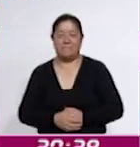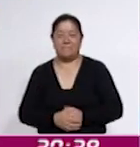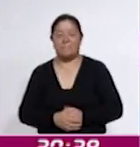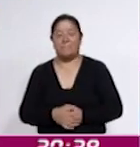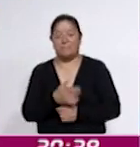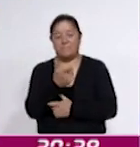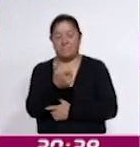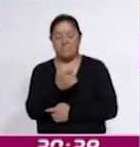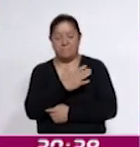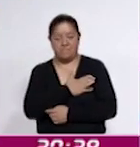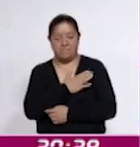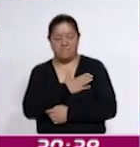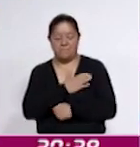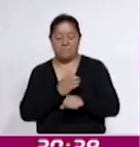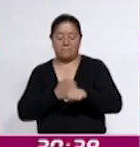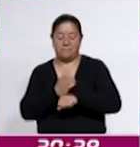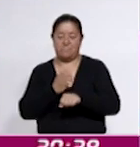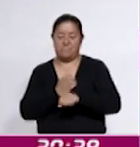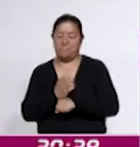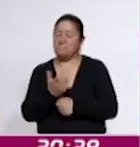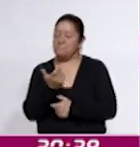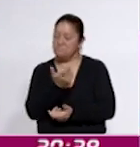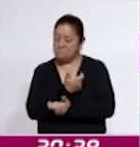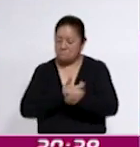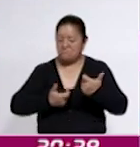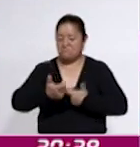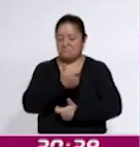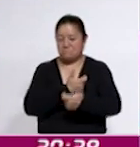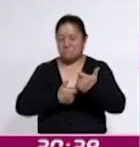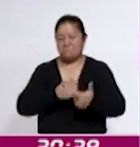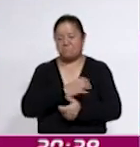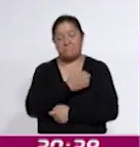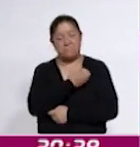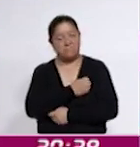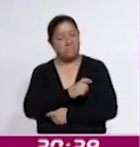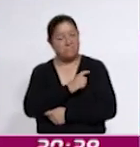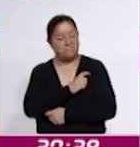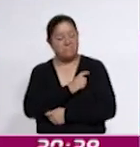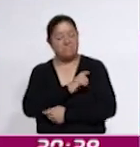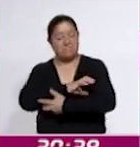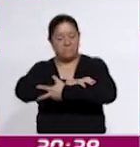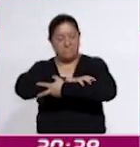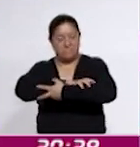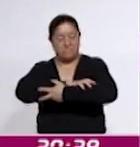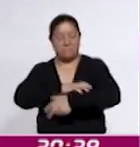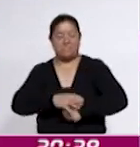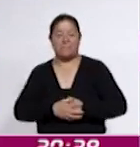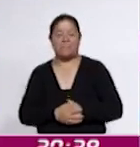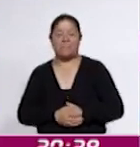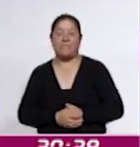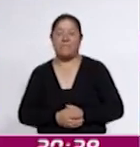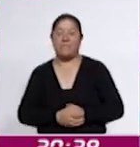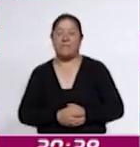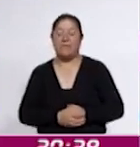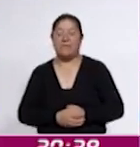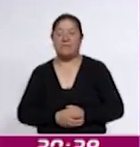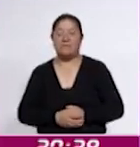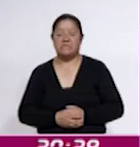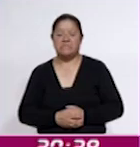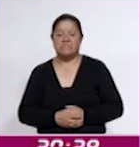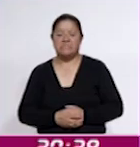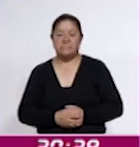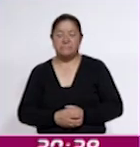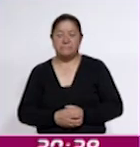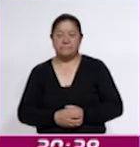nuestro estado pues circule y que sea una economía sana y solidaria. Vamos a reiterar que ponemos a su